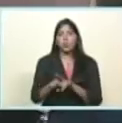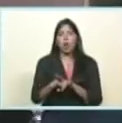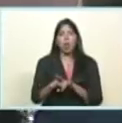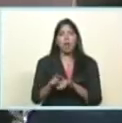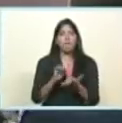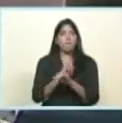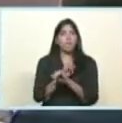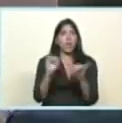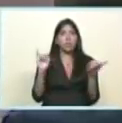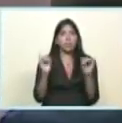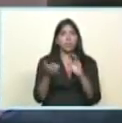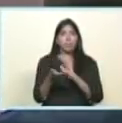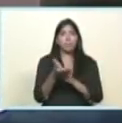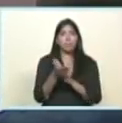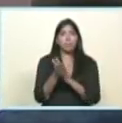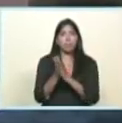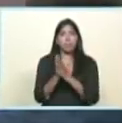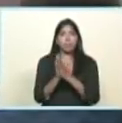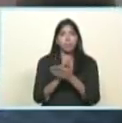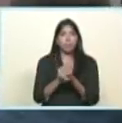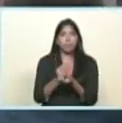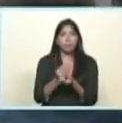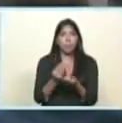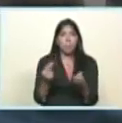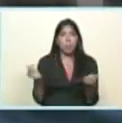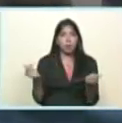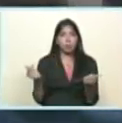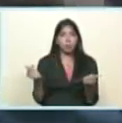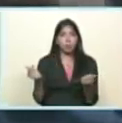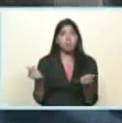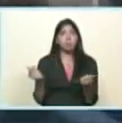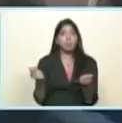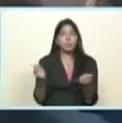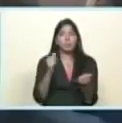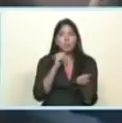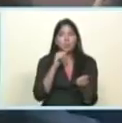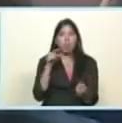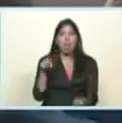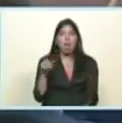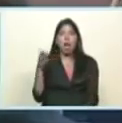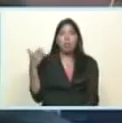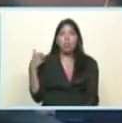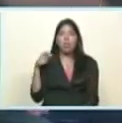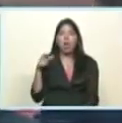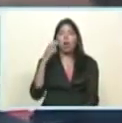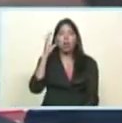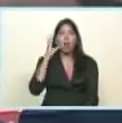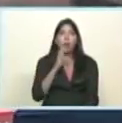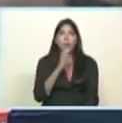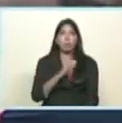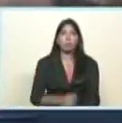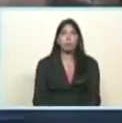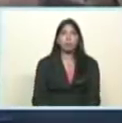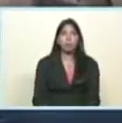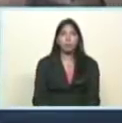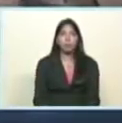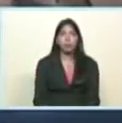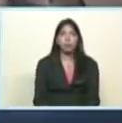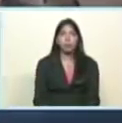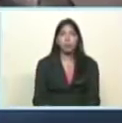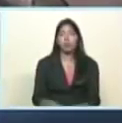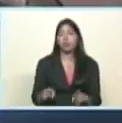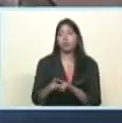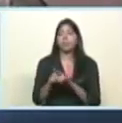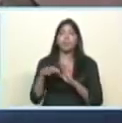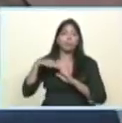el fin total de la carrera política de quien gobernaba ese estado y de ese partido político que va en fase